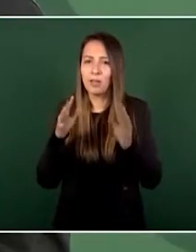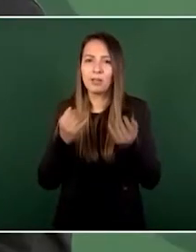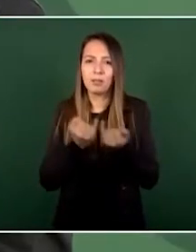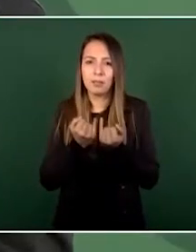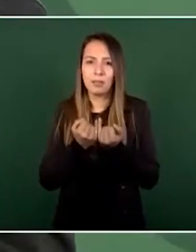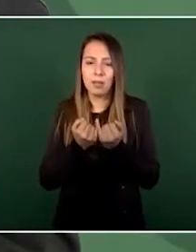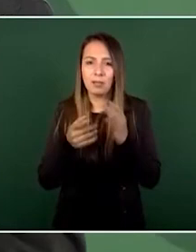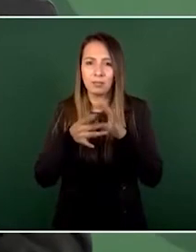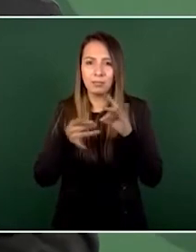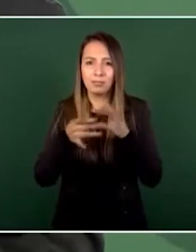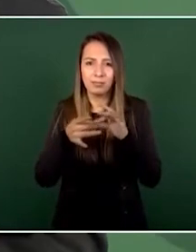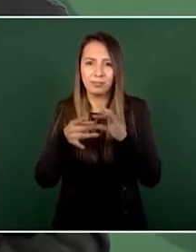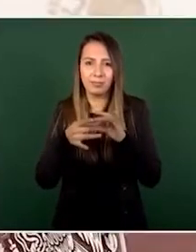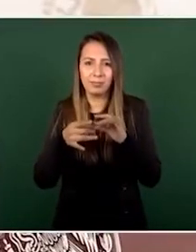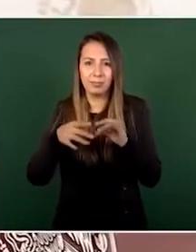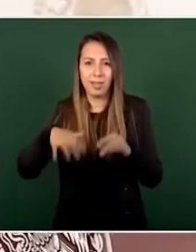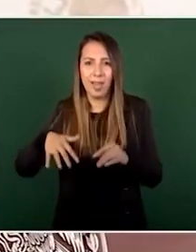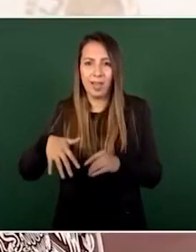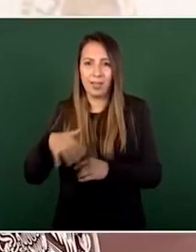de los 35